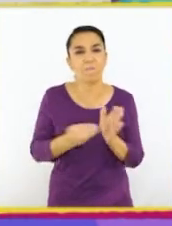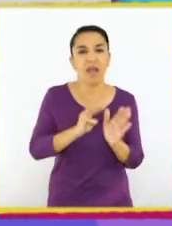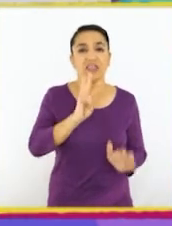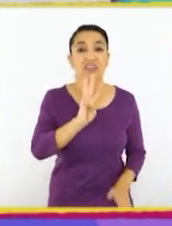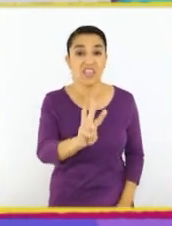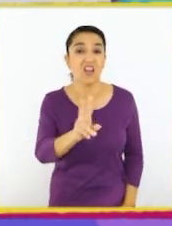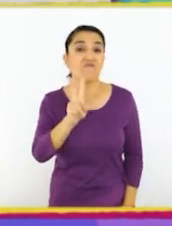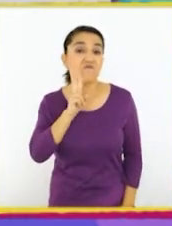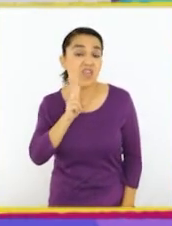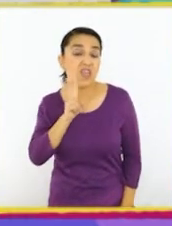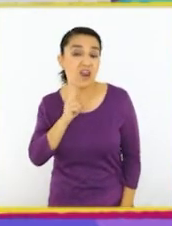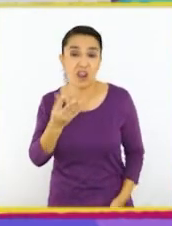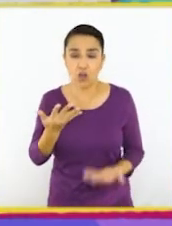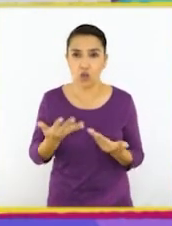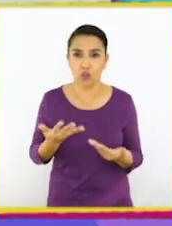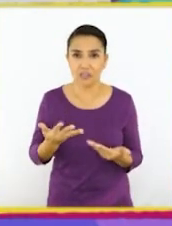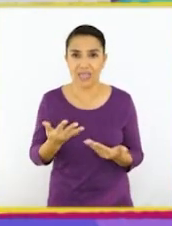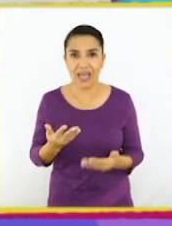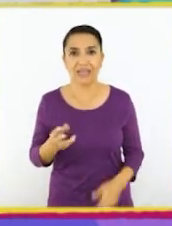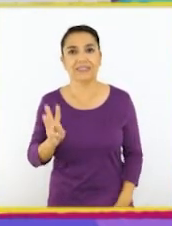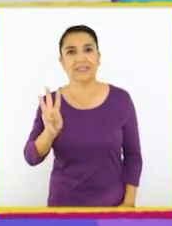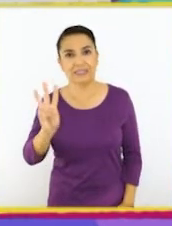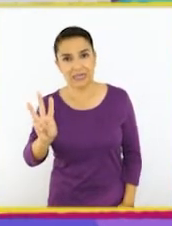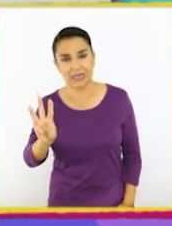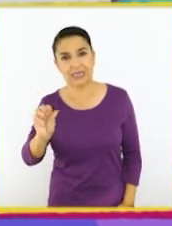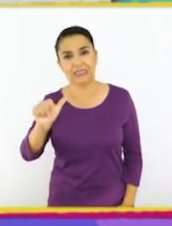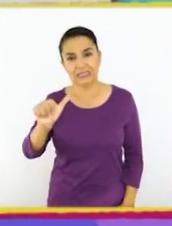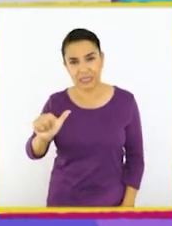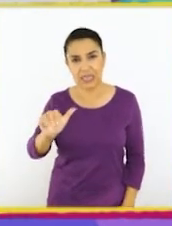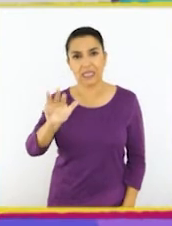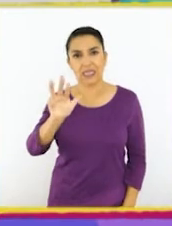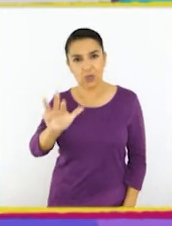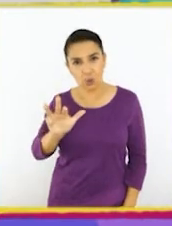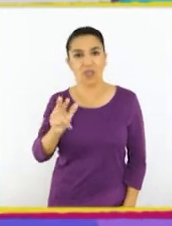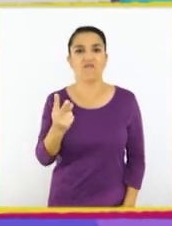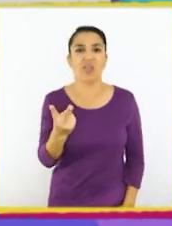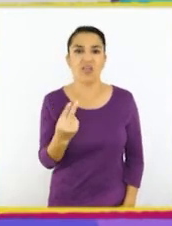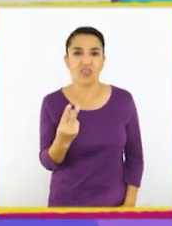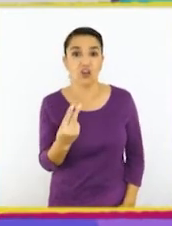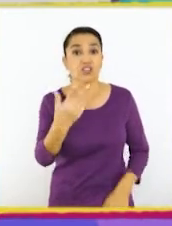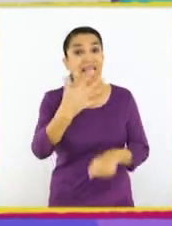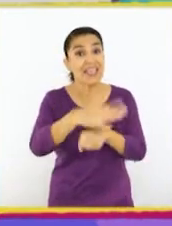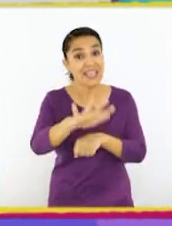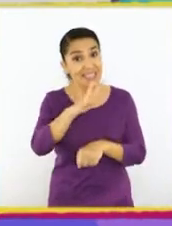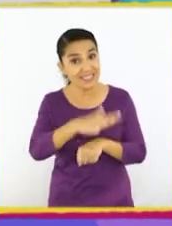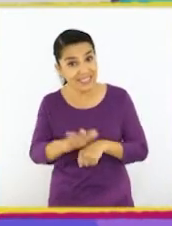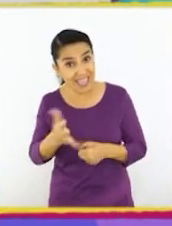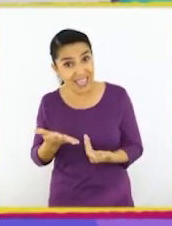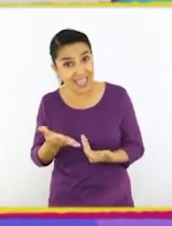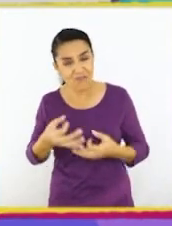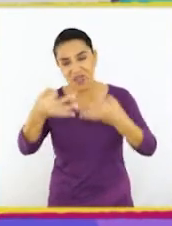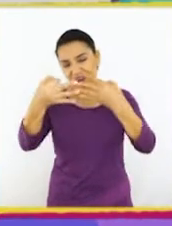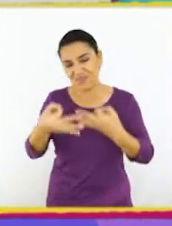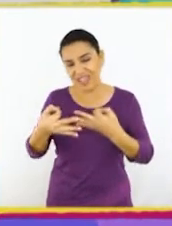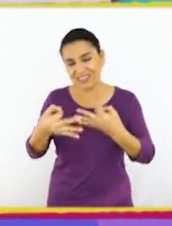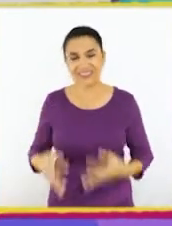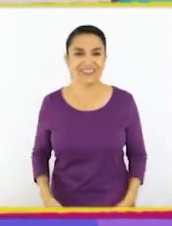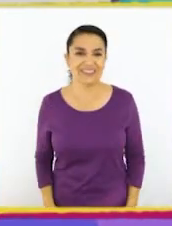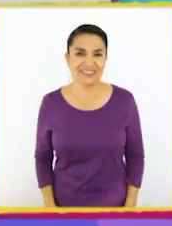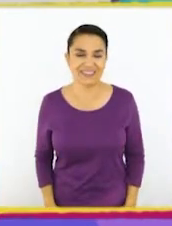más 3 el viernes. O sea, 3, 6, 9, 12 y 15. ¡Está